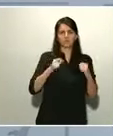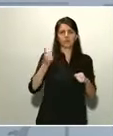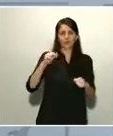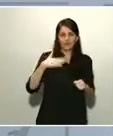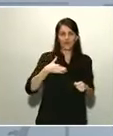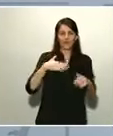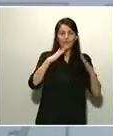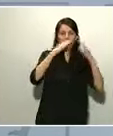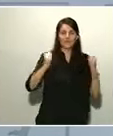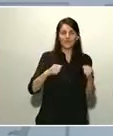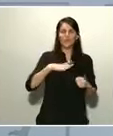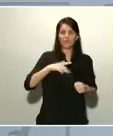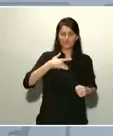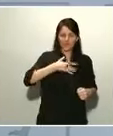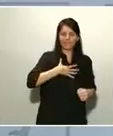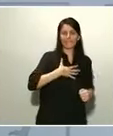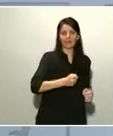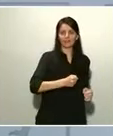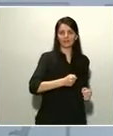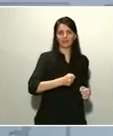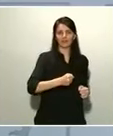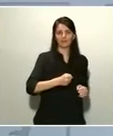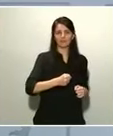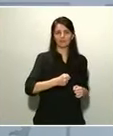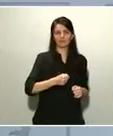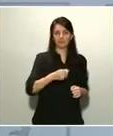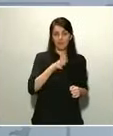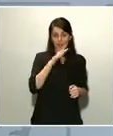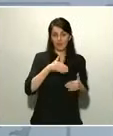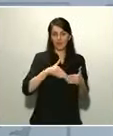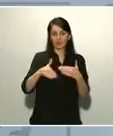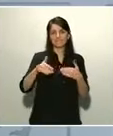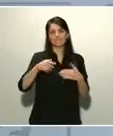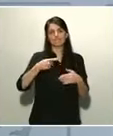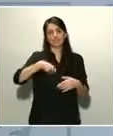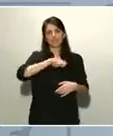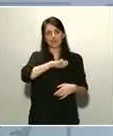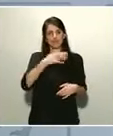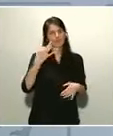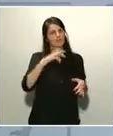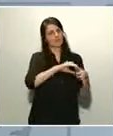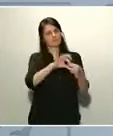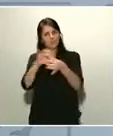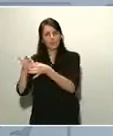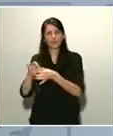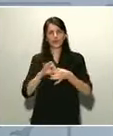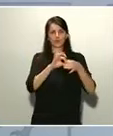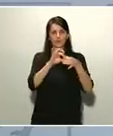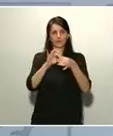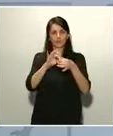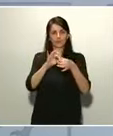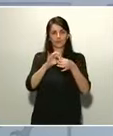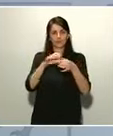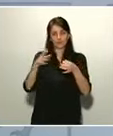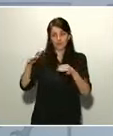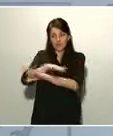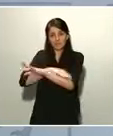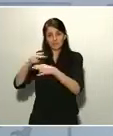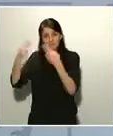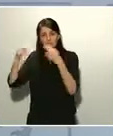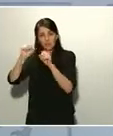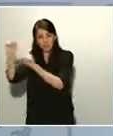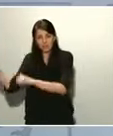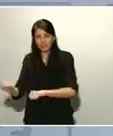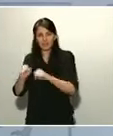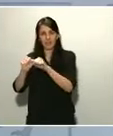llegar la ola. Los españoles tienen que estar unidos en sus casas mientras su país les protege, les cuida y combate esa ola